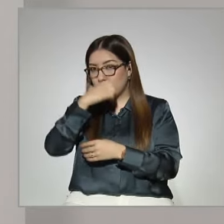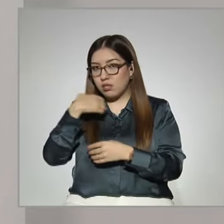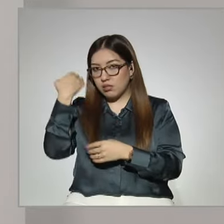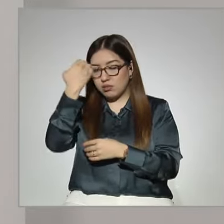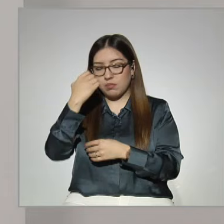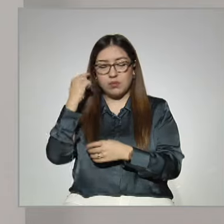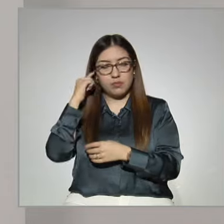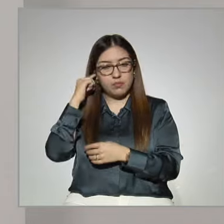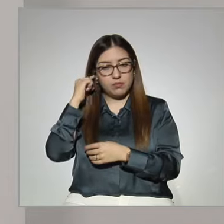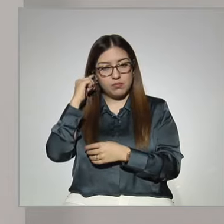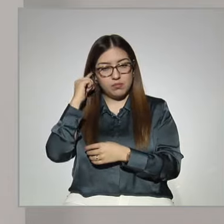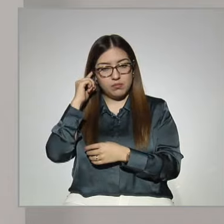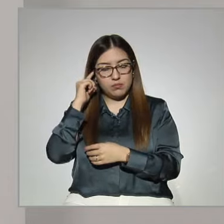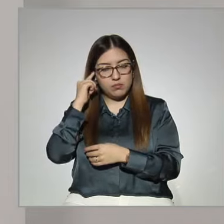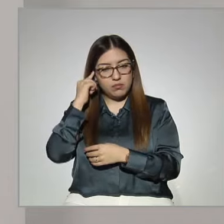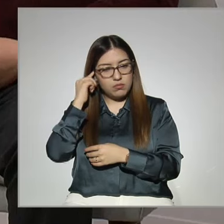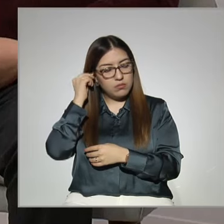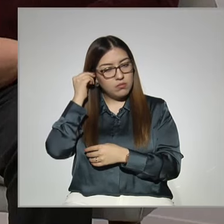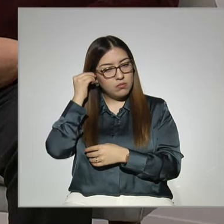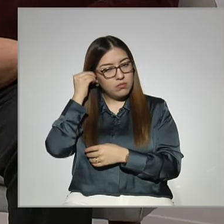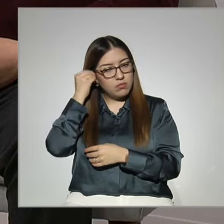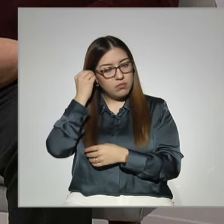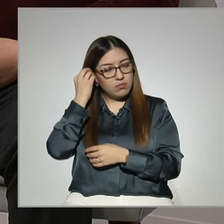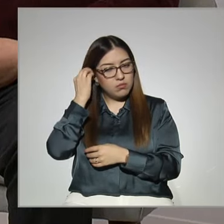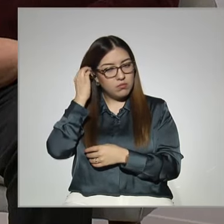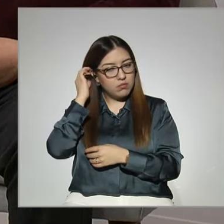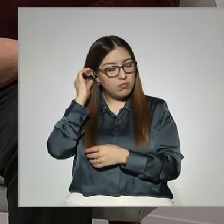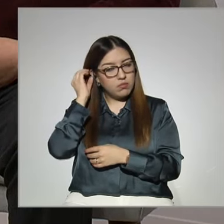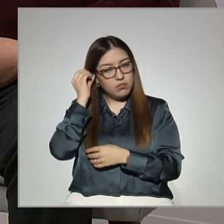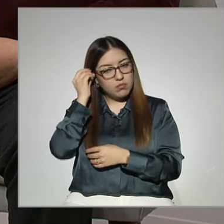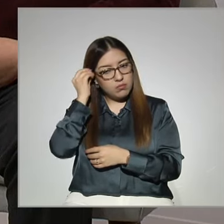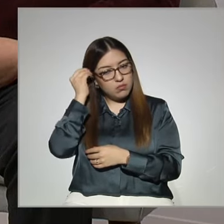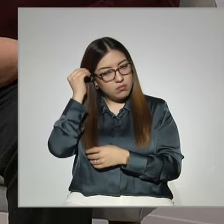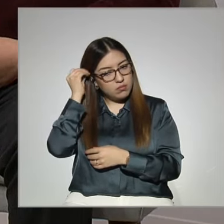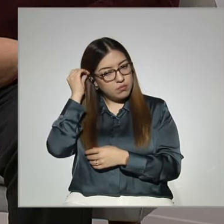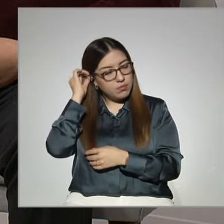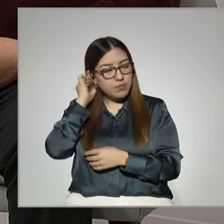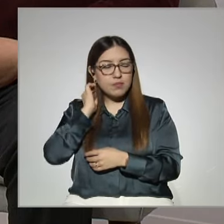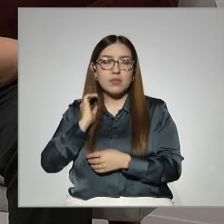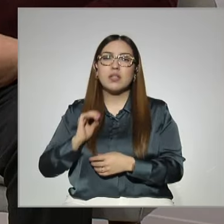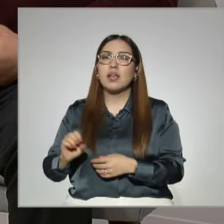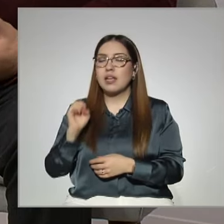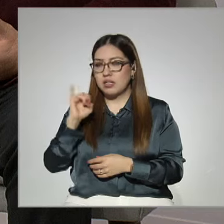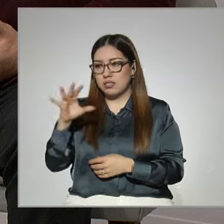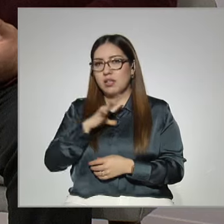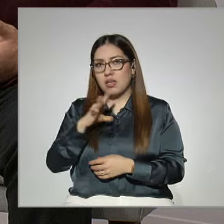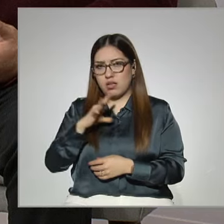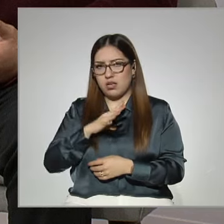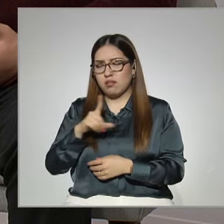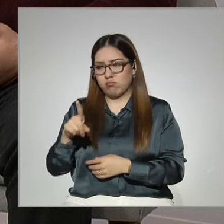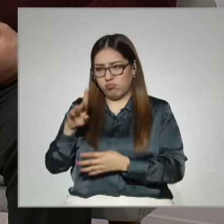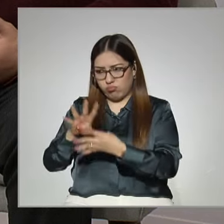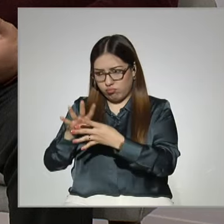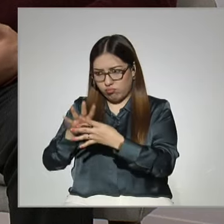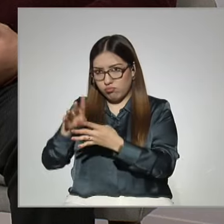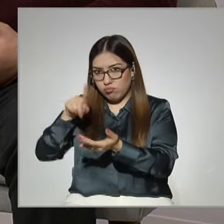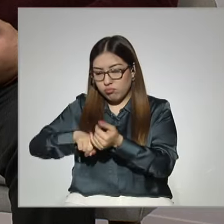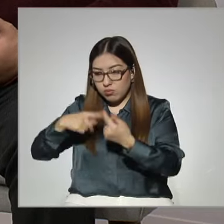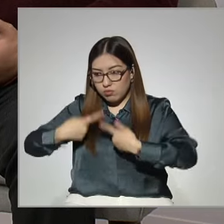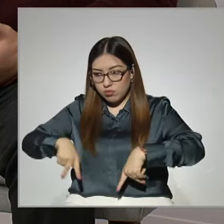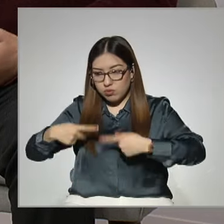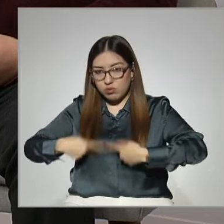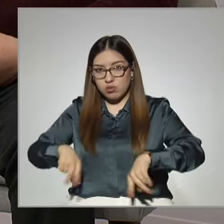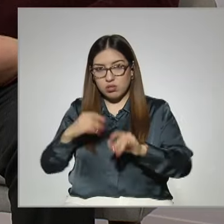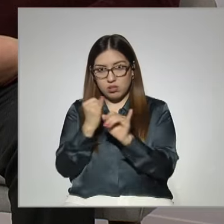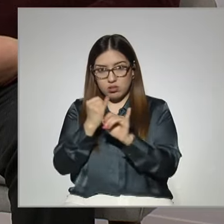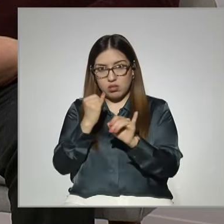Sí hemos llegado a tener estudiantes en el reclusorio en prepa en línea, pero tienen que tener características especiales, tener acceso a internet,